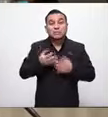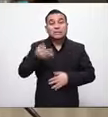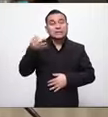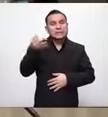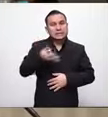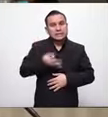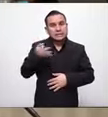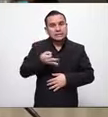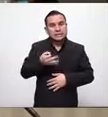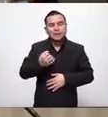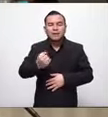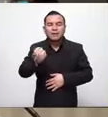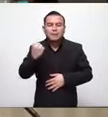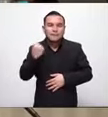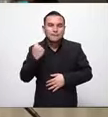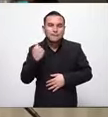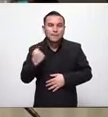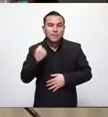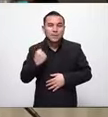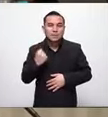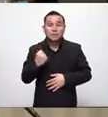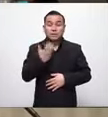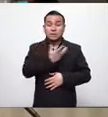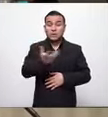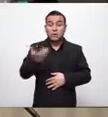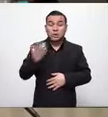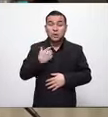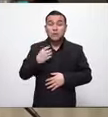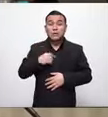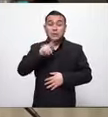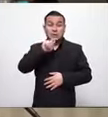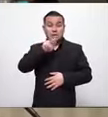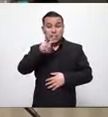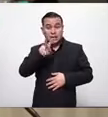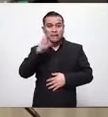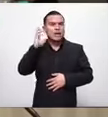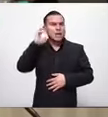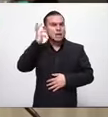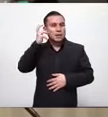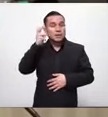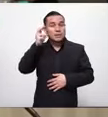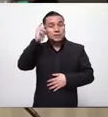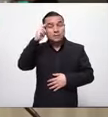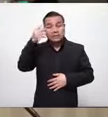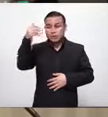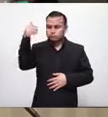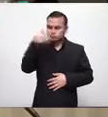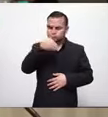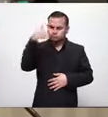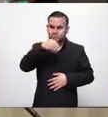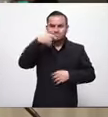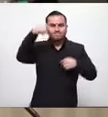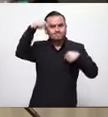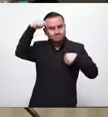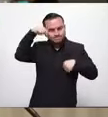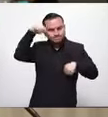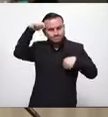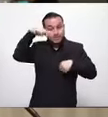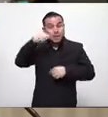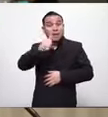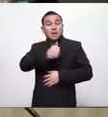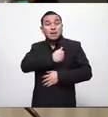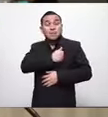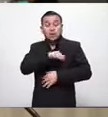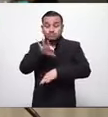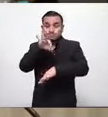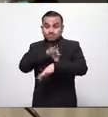Necesitan y es imperiosamente obligatorio que hagan campañas para concientizar a la gente de la responsabilidad que tienen